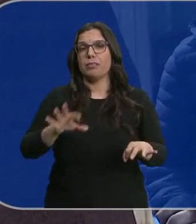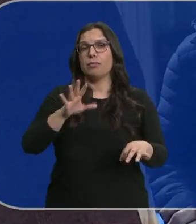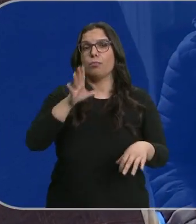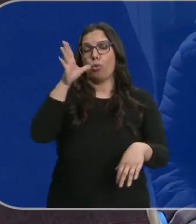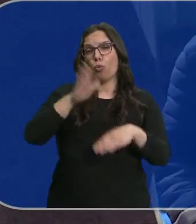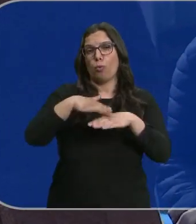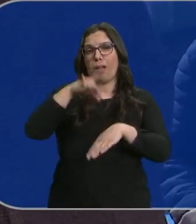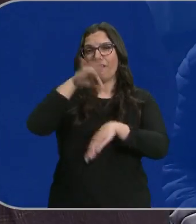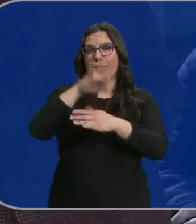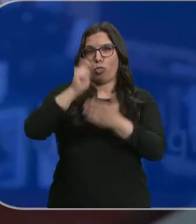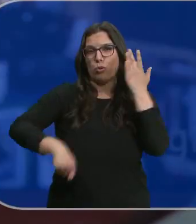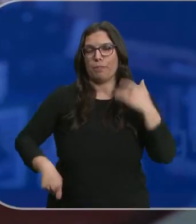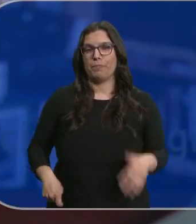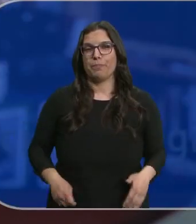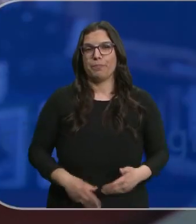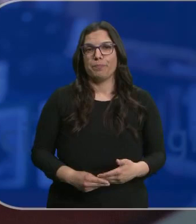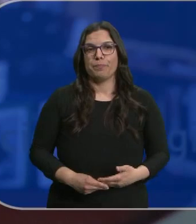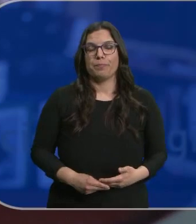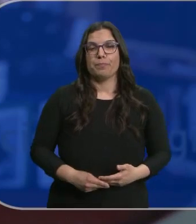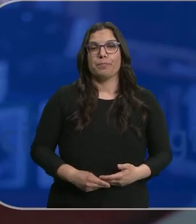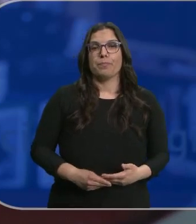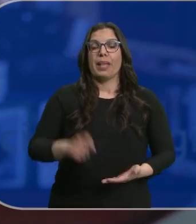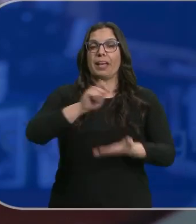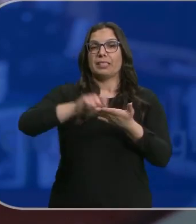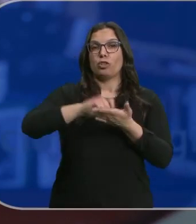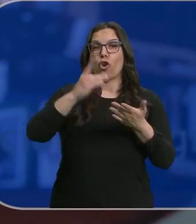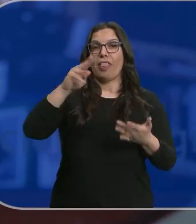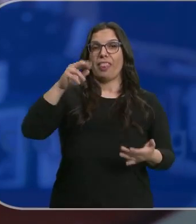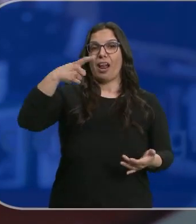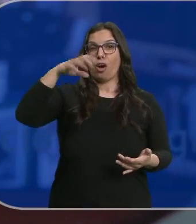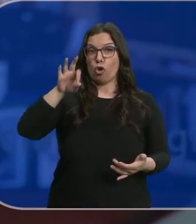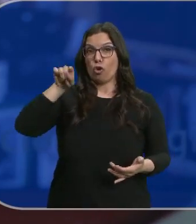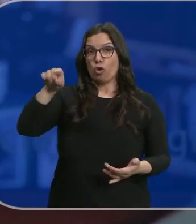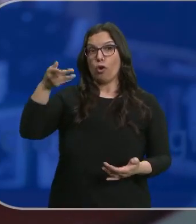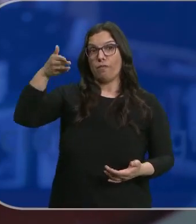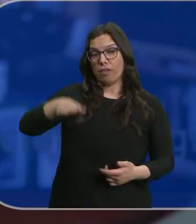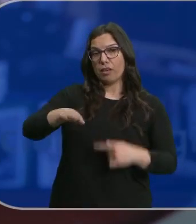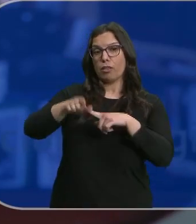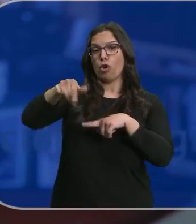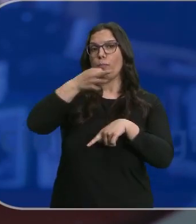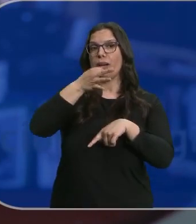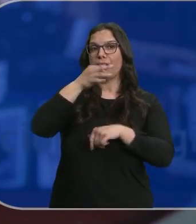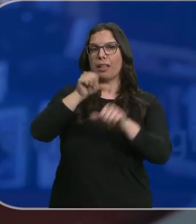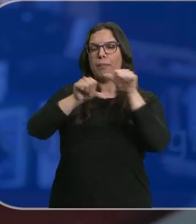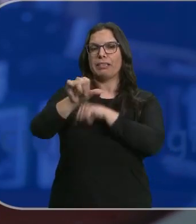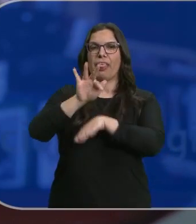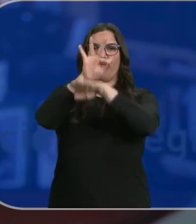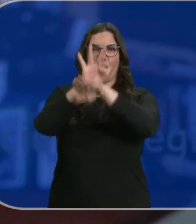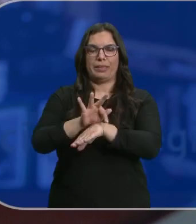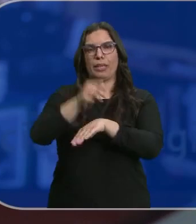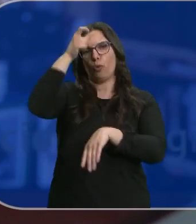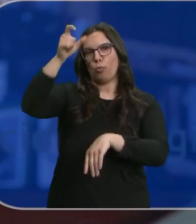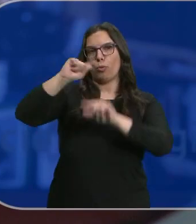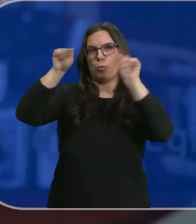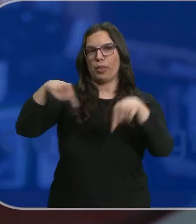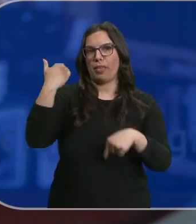enfermedad. Los restos mortales de Fernando Sánchez Dragó descansarán a partir de esta tarde en el cementerio de Castilfrío de la